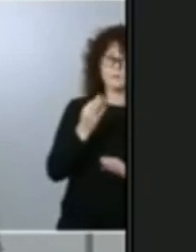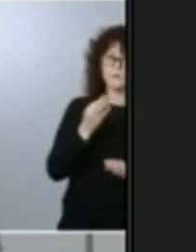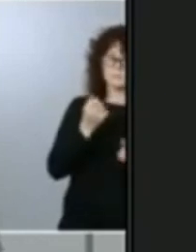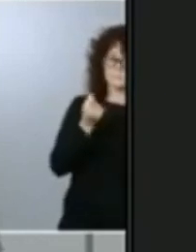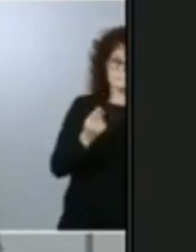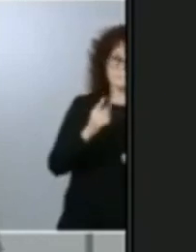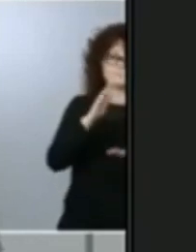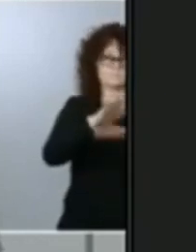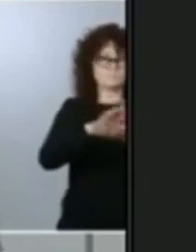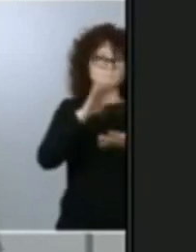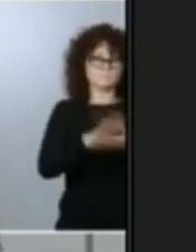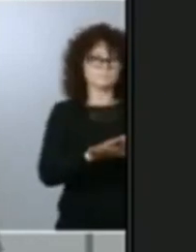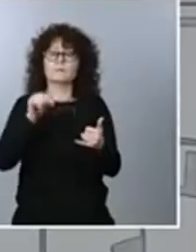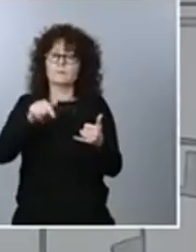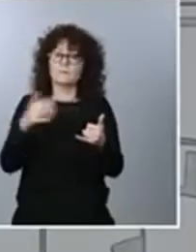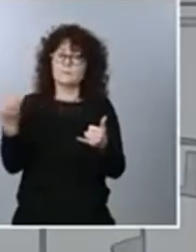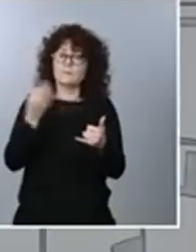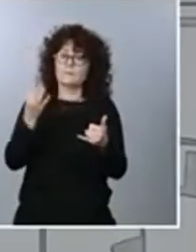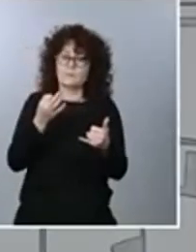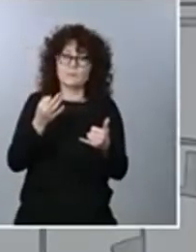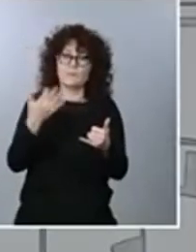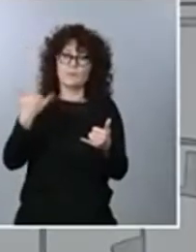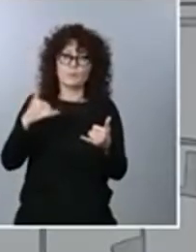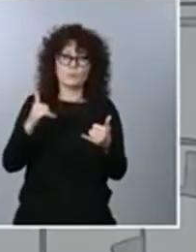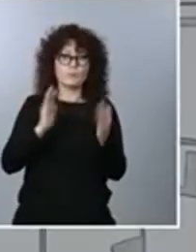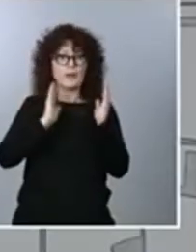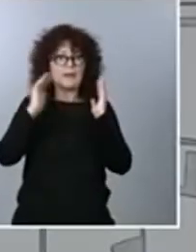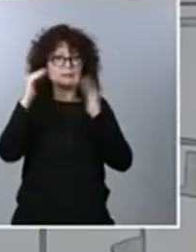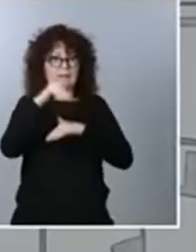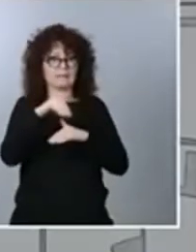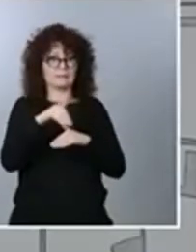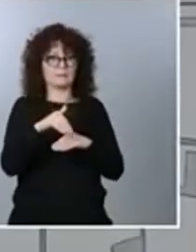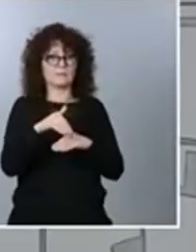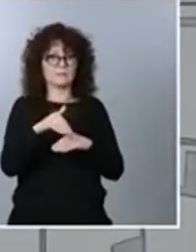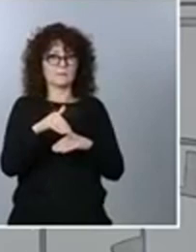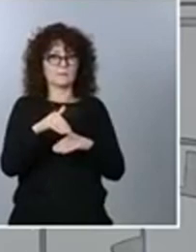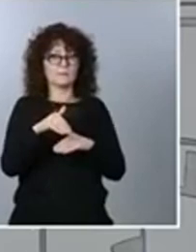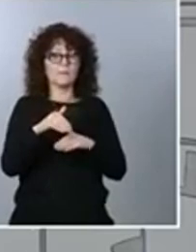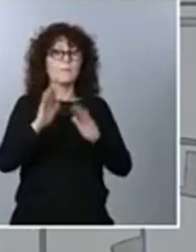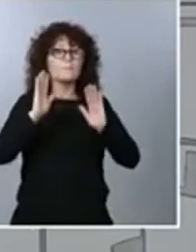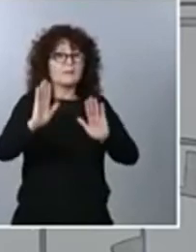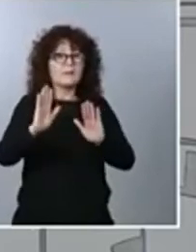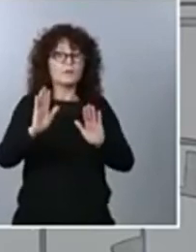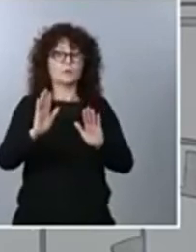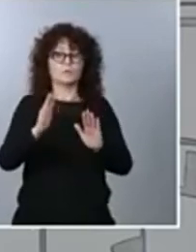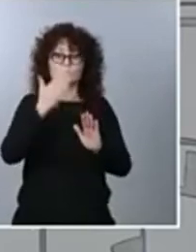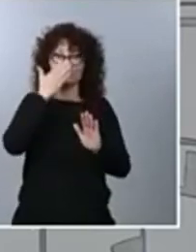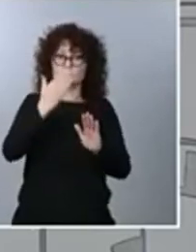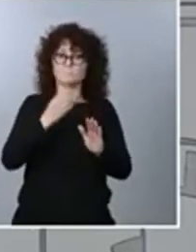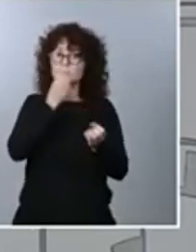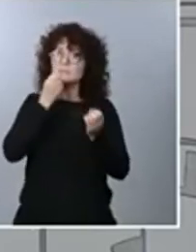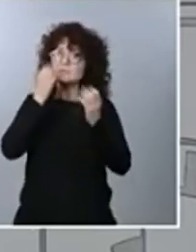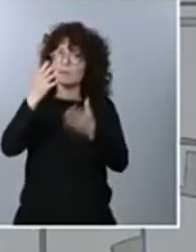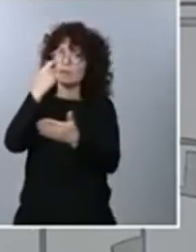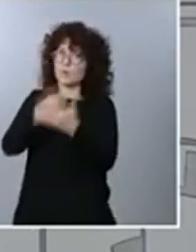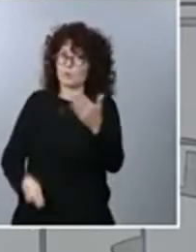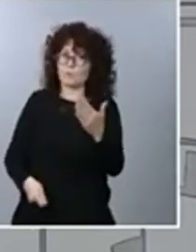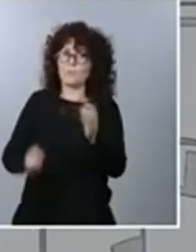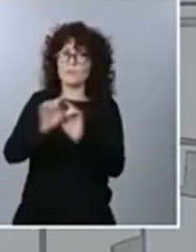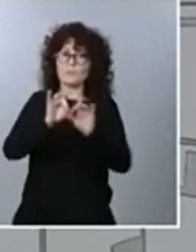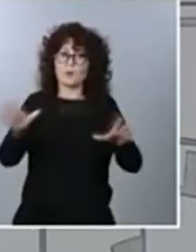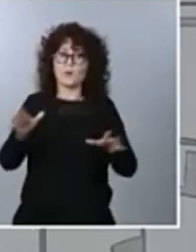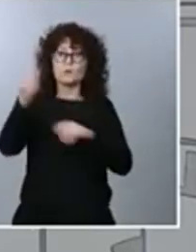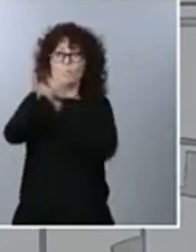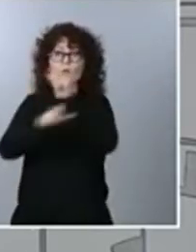en que el gobierno de España junto con la estos flujos migratorios irregulares pero con un mensaje muy claro muy claro a esas mafias que trafican con seres humanos